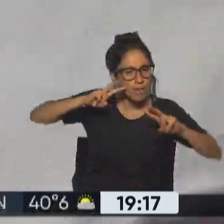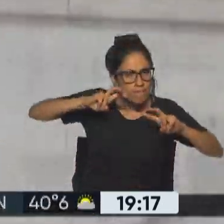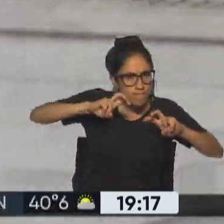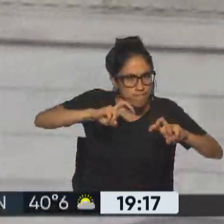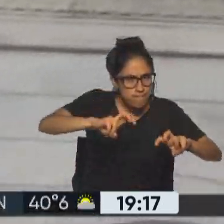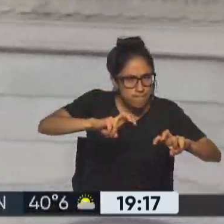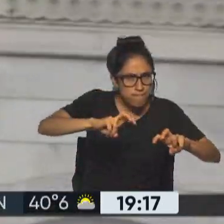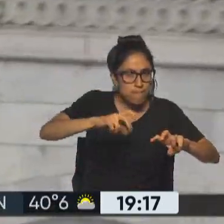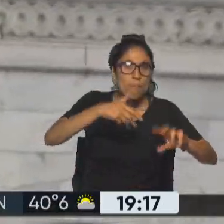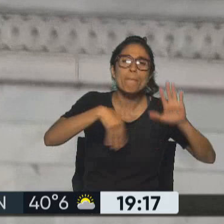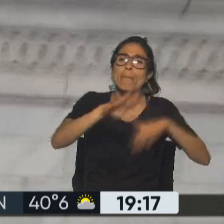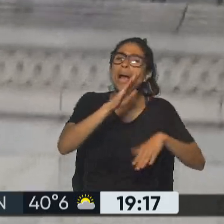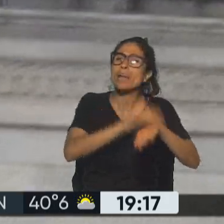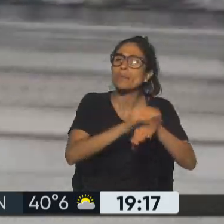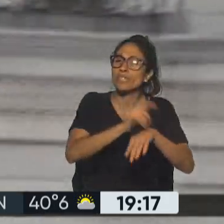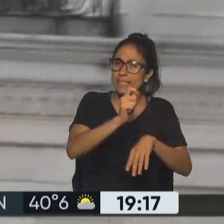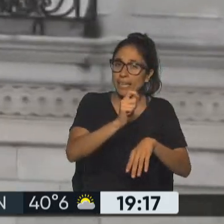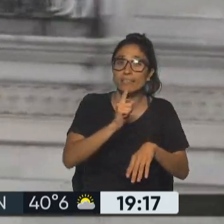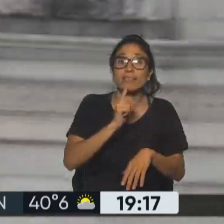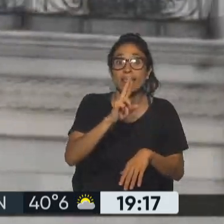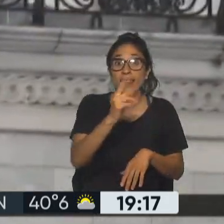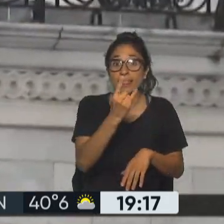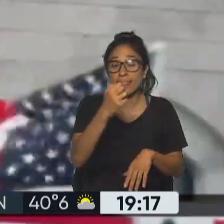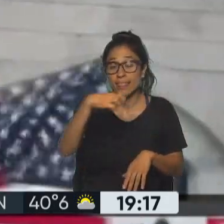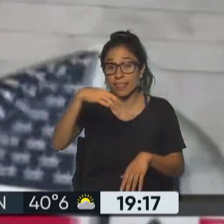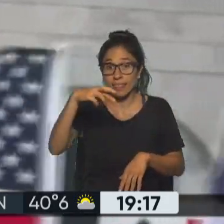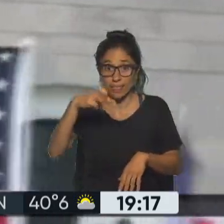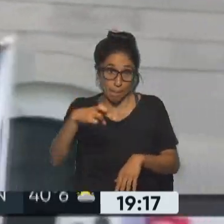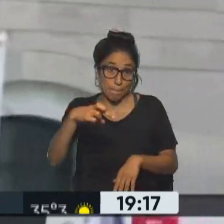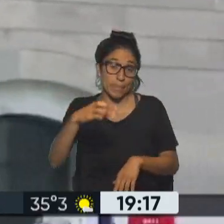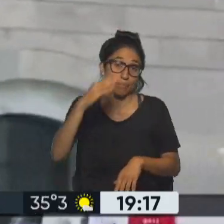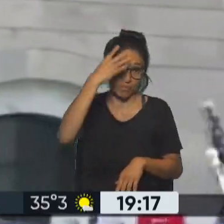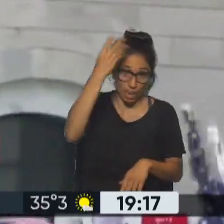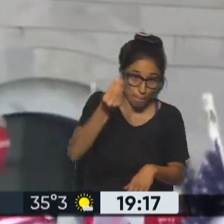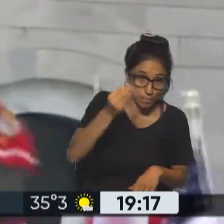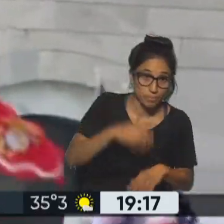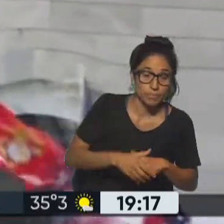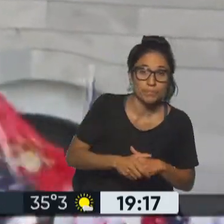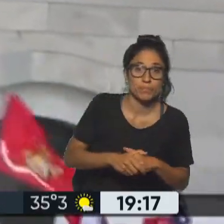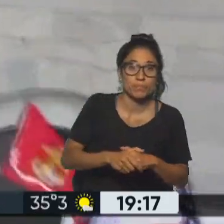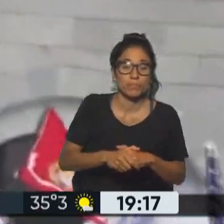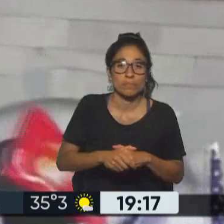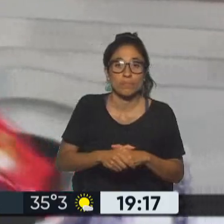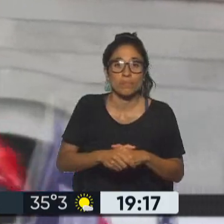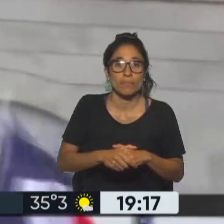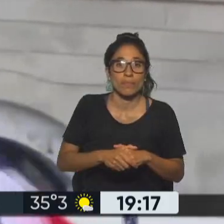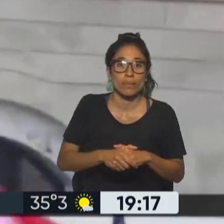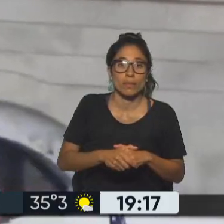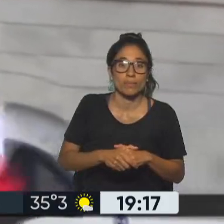instigador de esto es a Donald Trump lo mismo fue lo que dijo Lula da Silva acá que apuntó a Jair Bolsonaro por eso yo diría que si bien